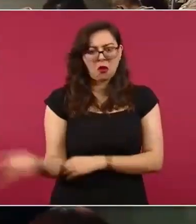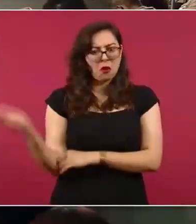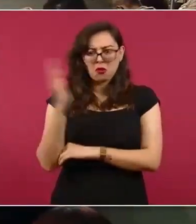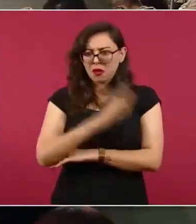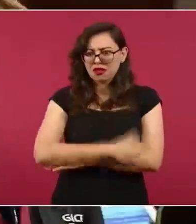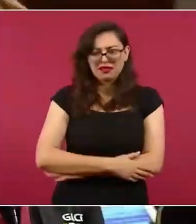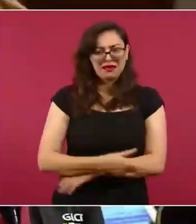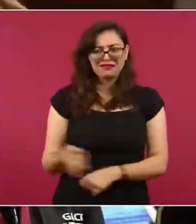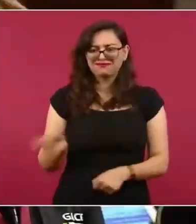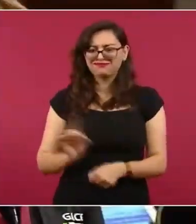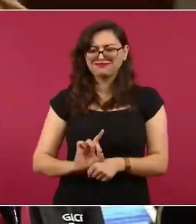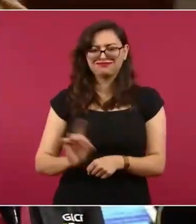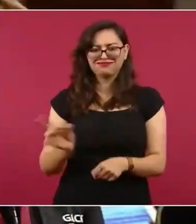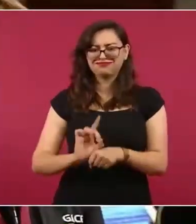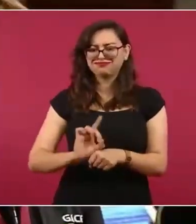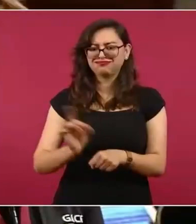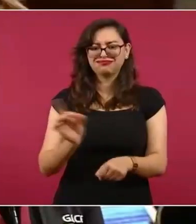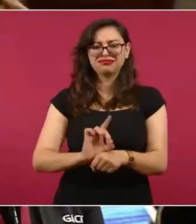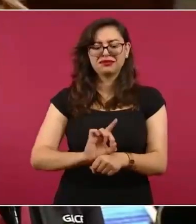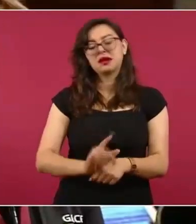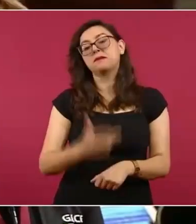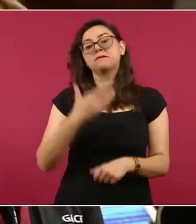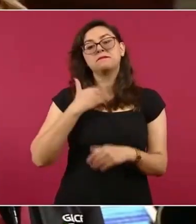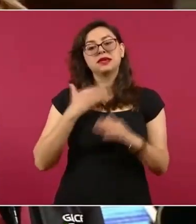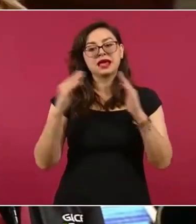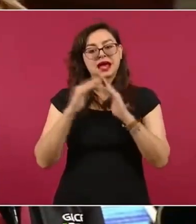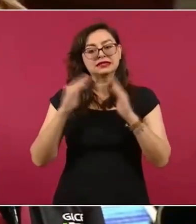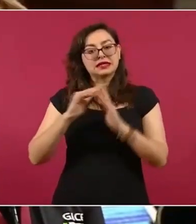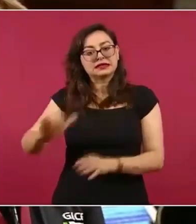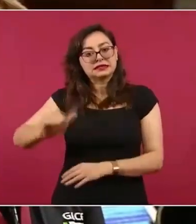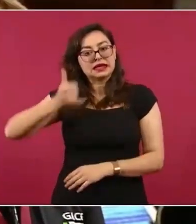Y desde luego intervenidos todos los teléfonos.